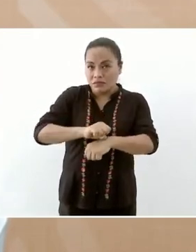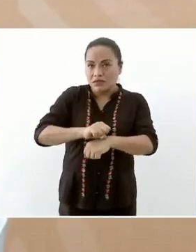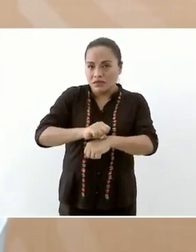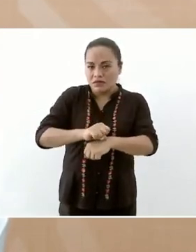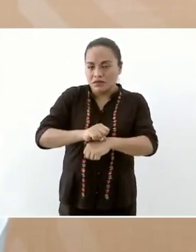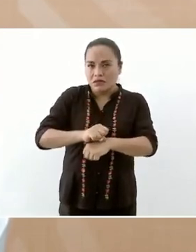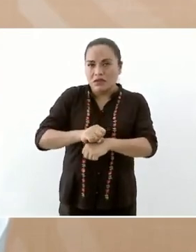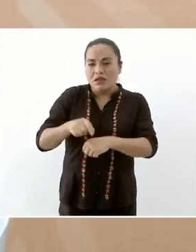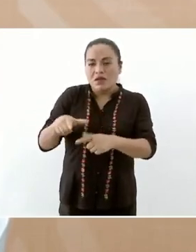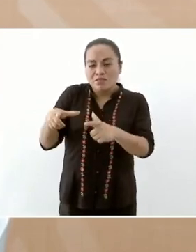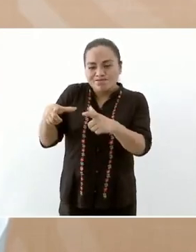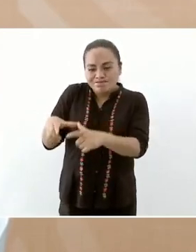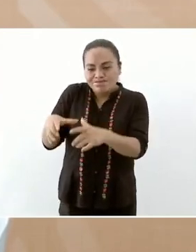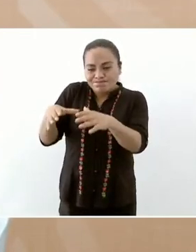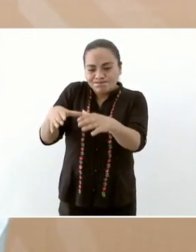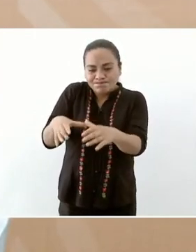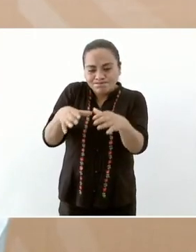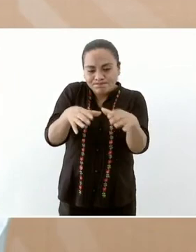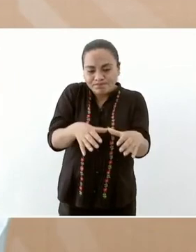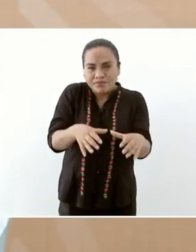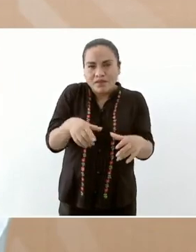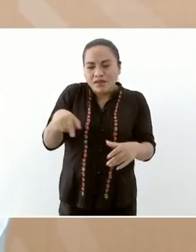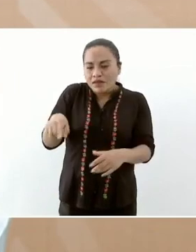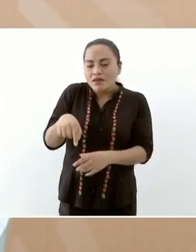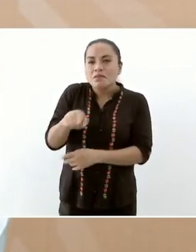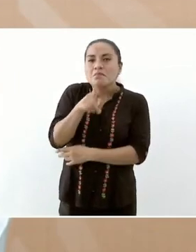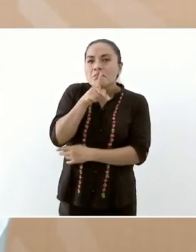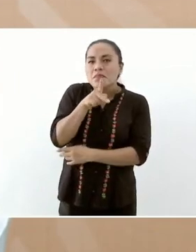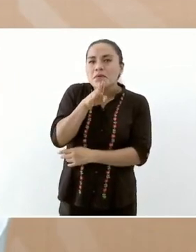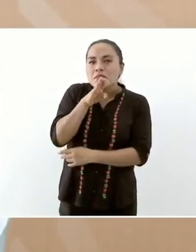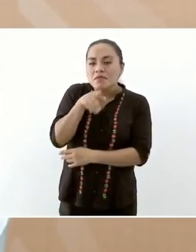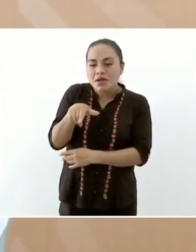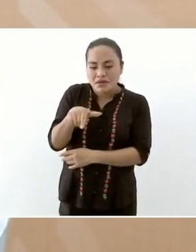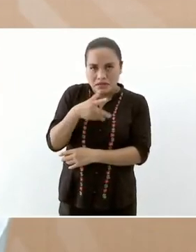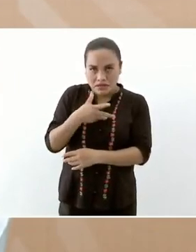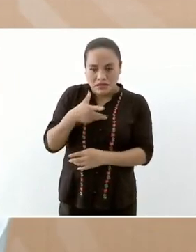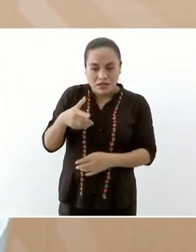las sociedades de madres y padres de familia